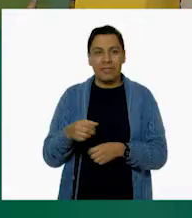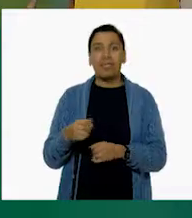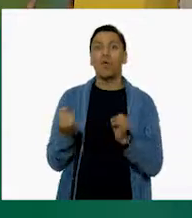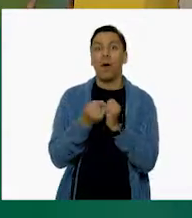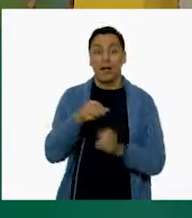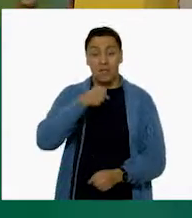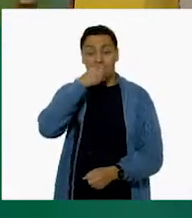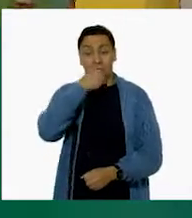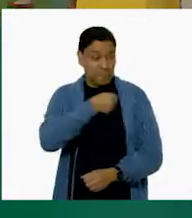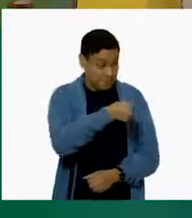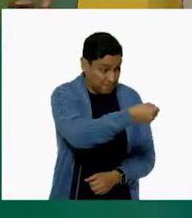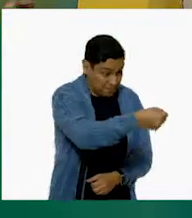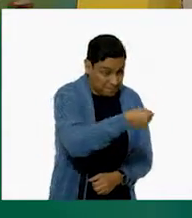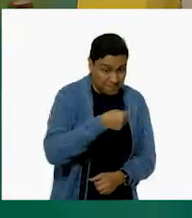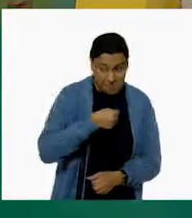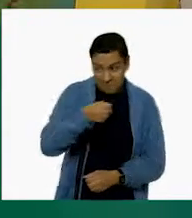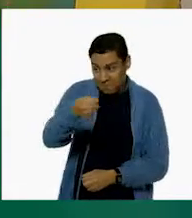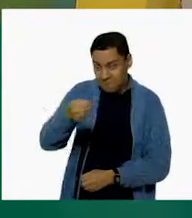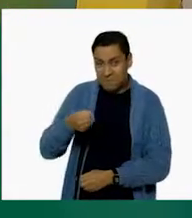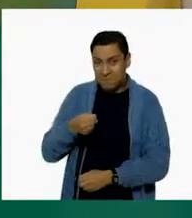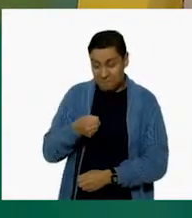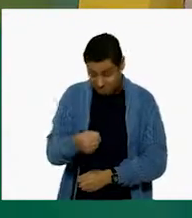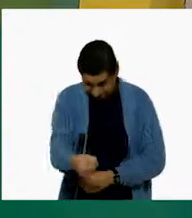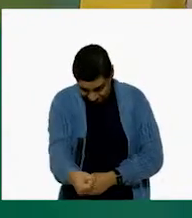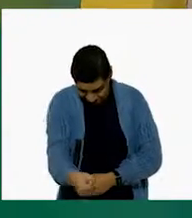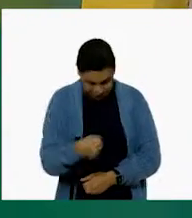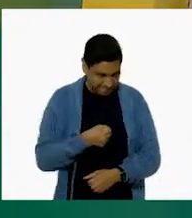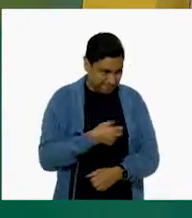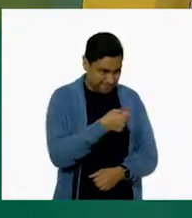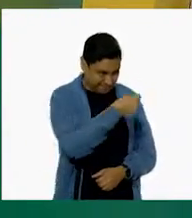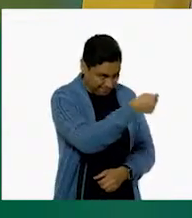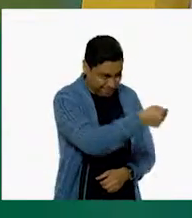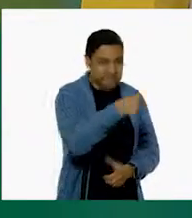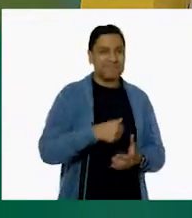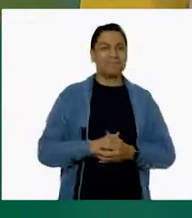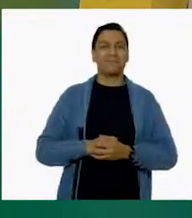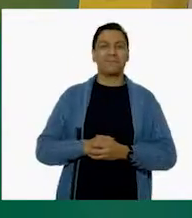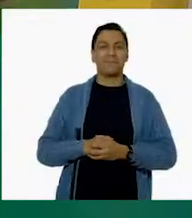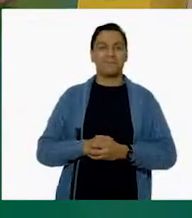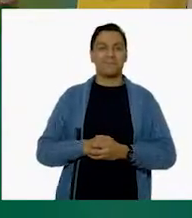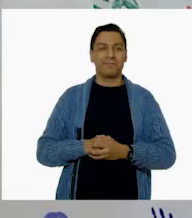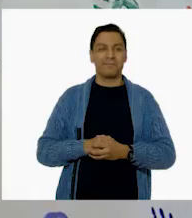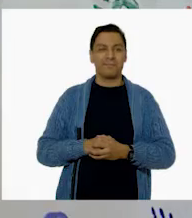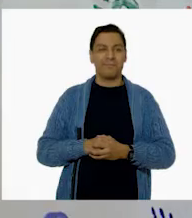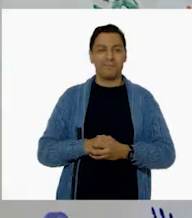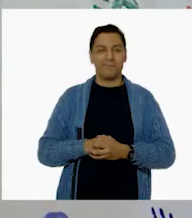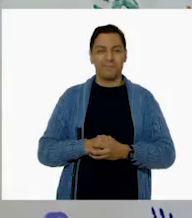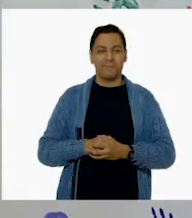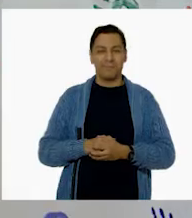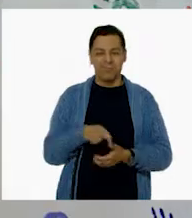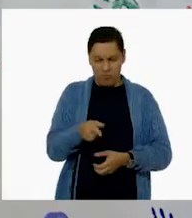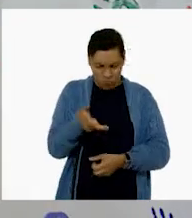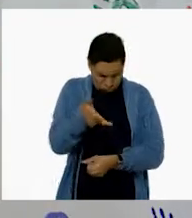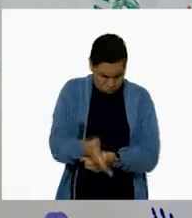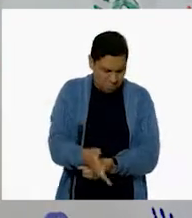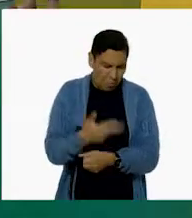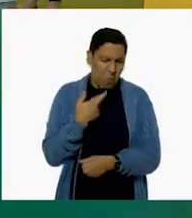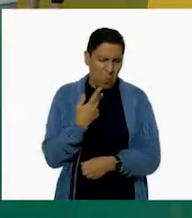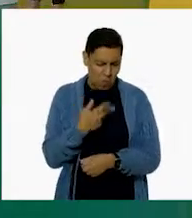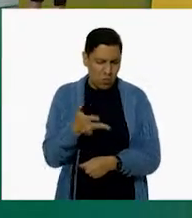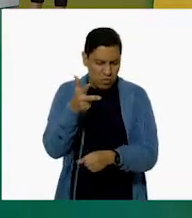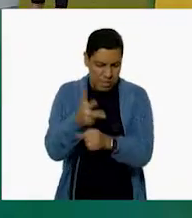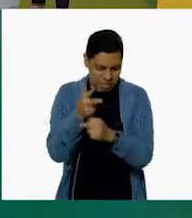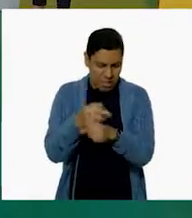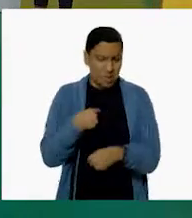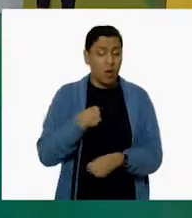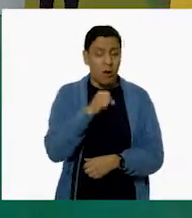a Pepe. Muy bien. De entrevistador. Gloria, a ver, tú con la cámara. Perfecto. Ya tenemos todo,